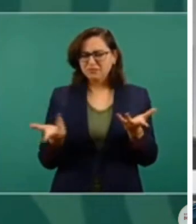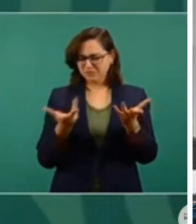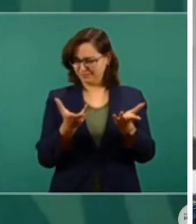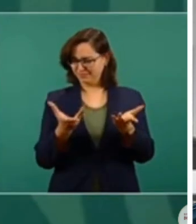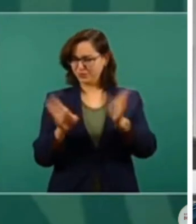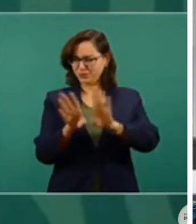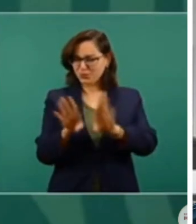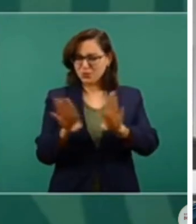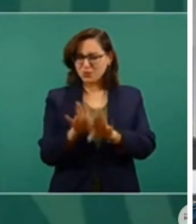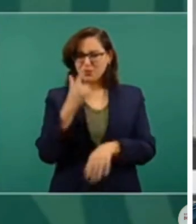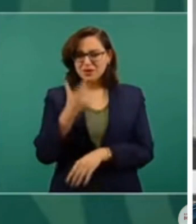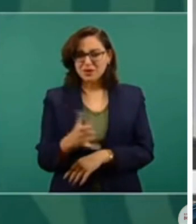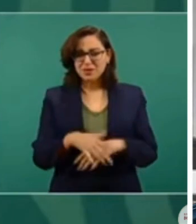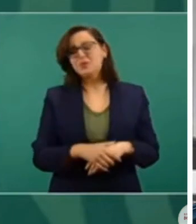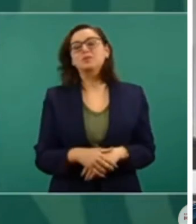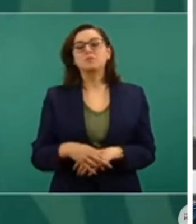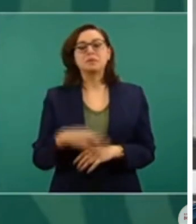de que pasó esto